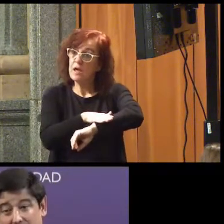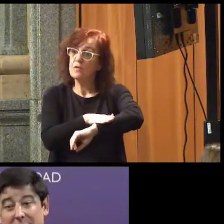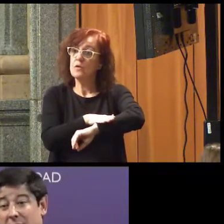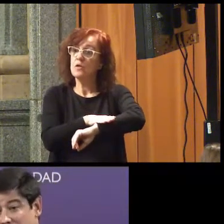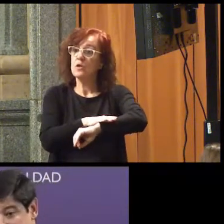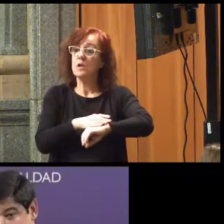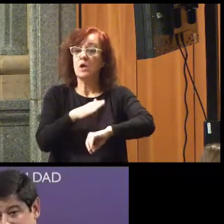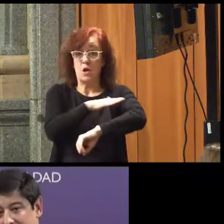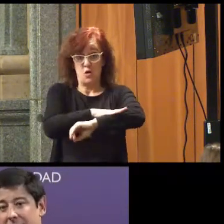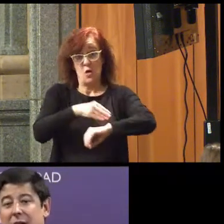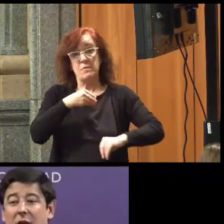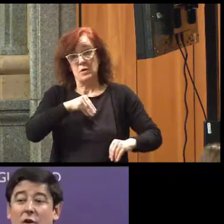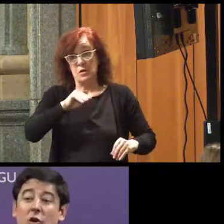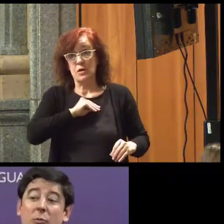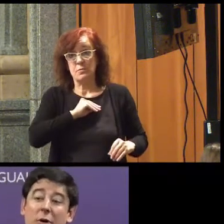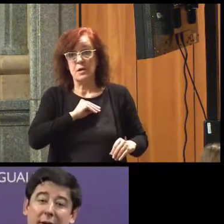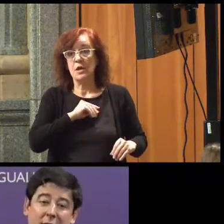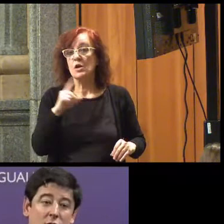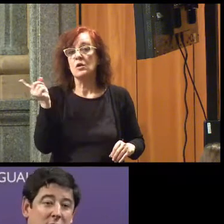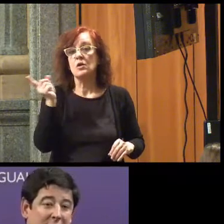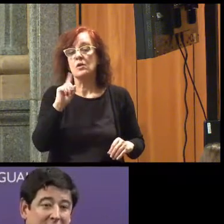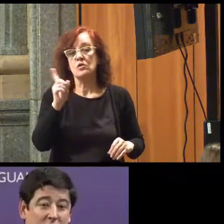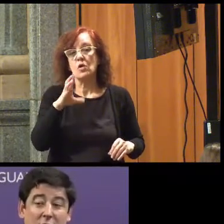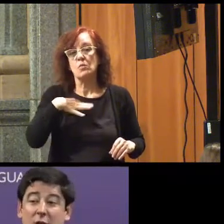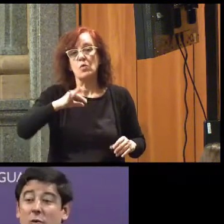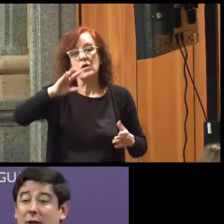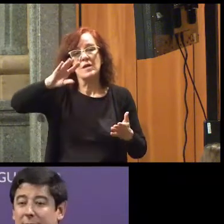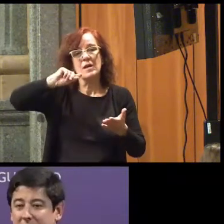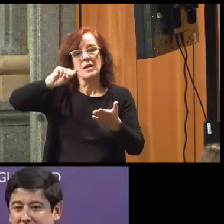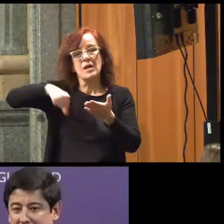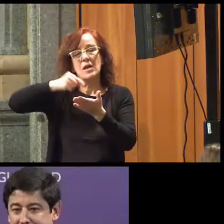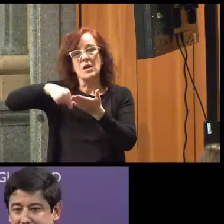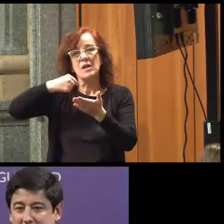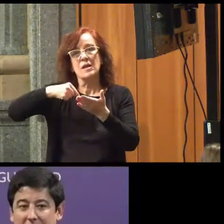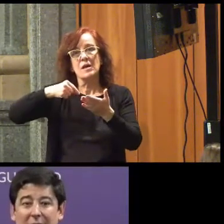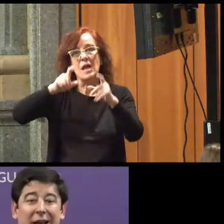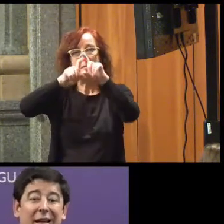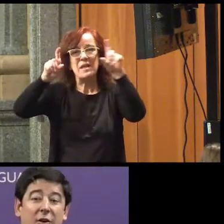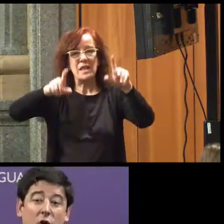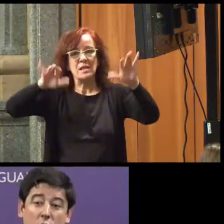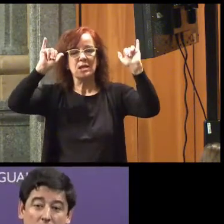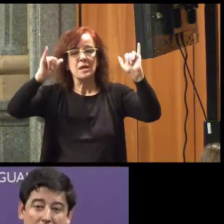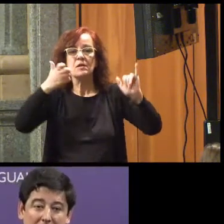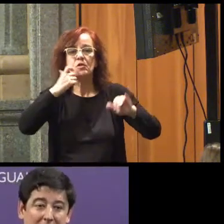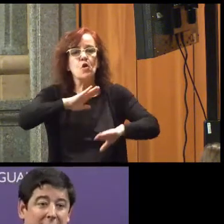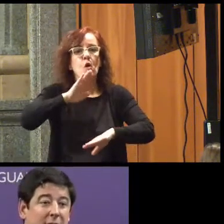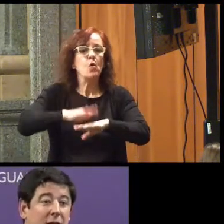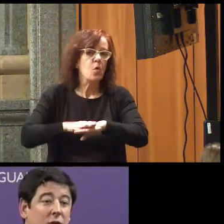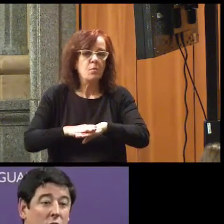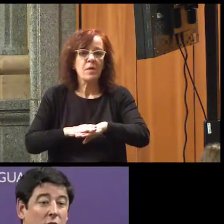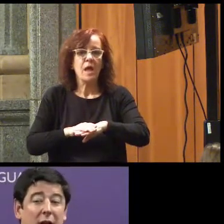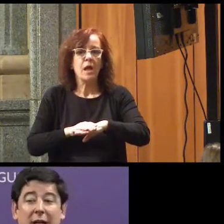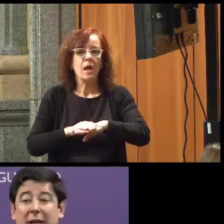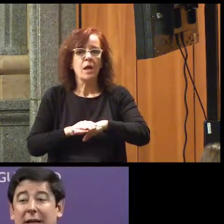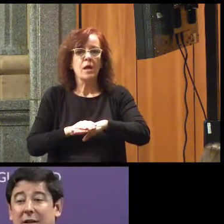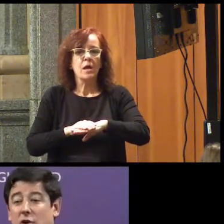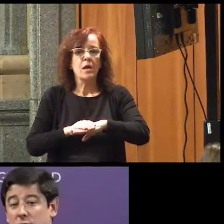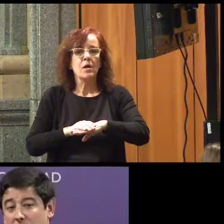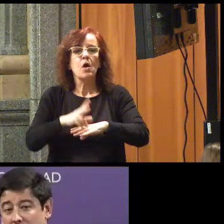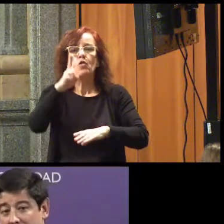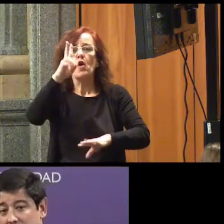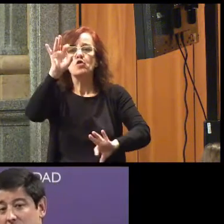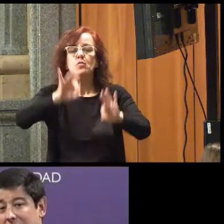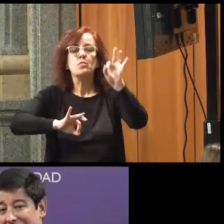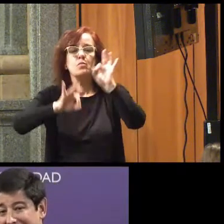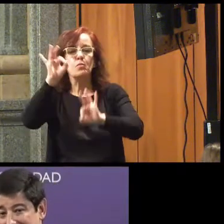el Gobierno de España no puede contratar con ninguna empresa que no cumpla con el